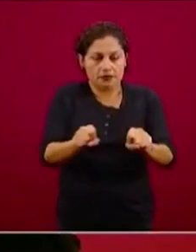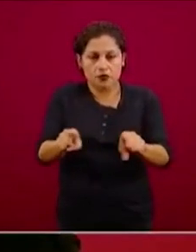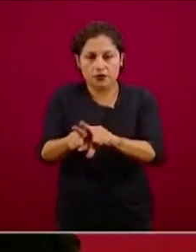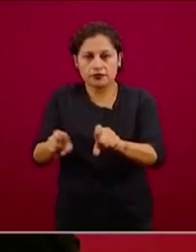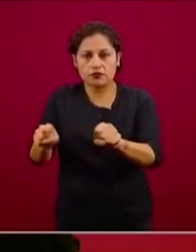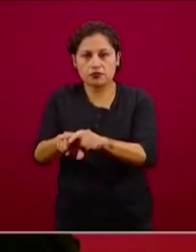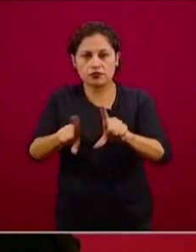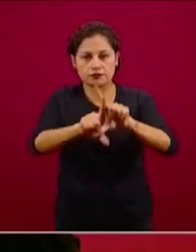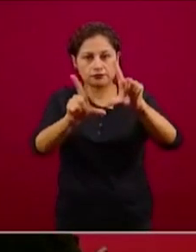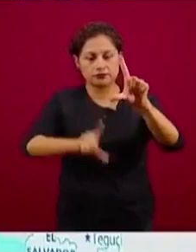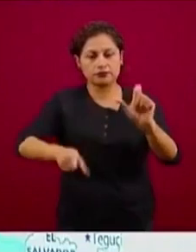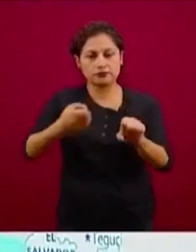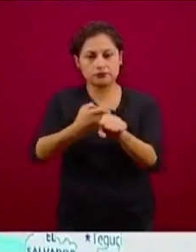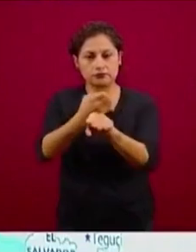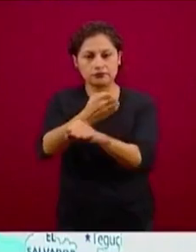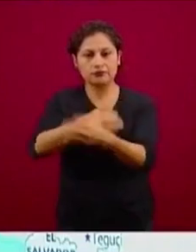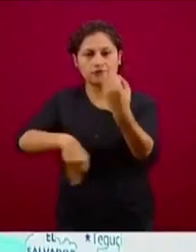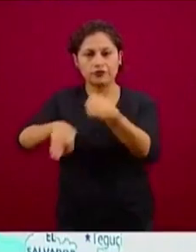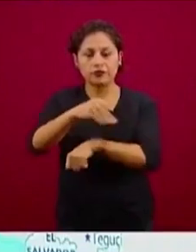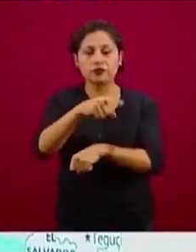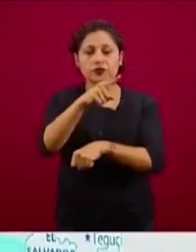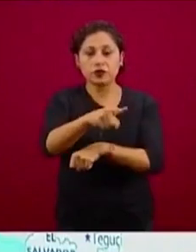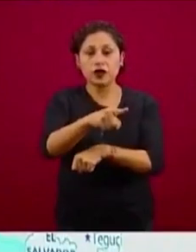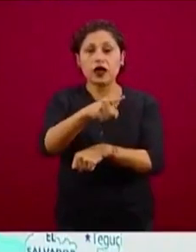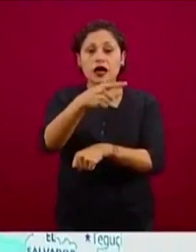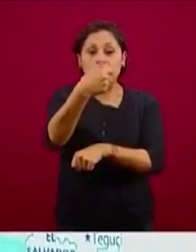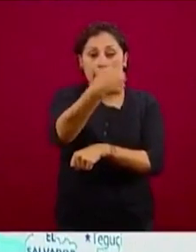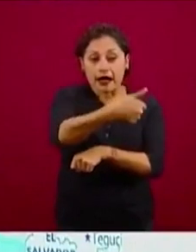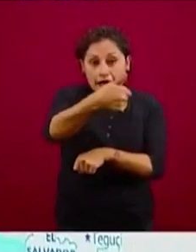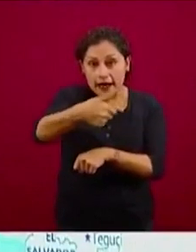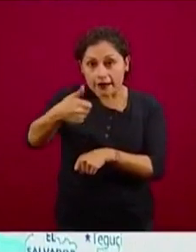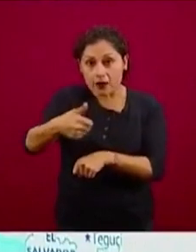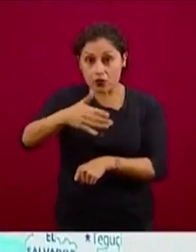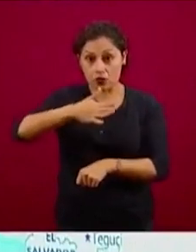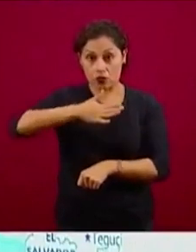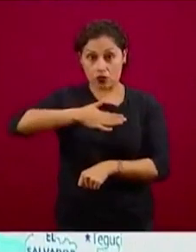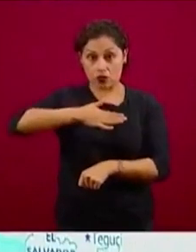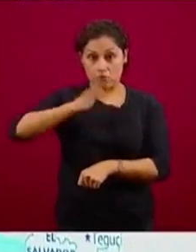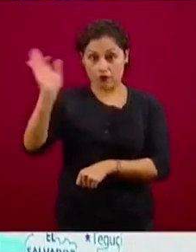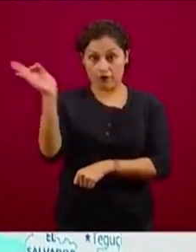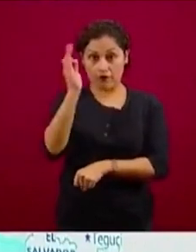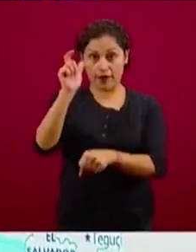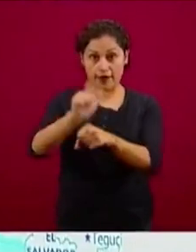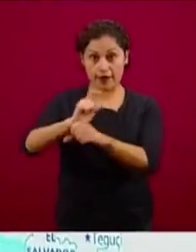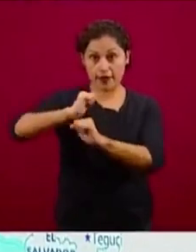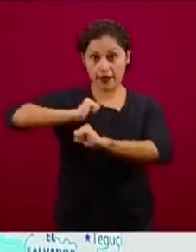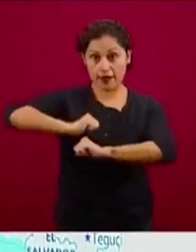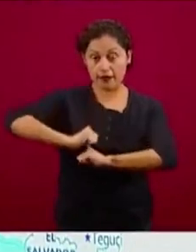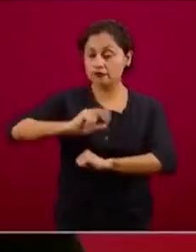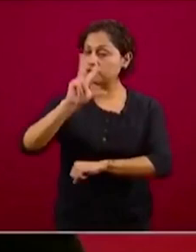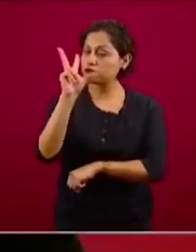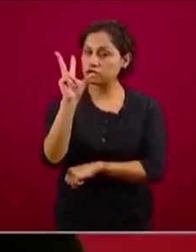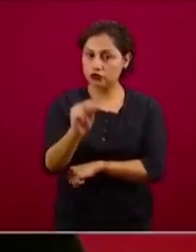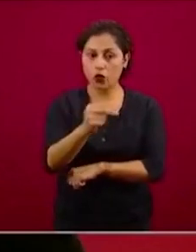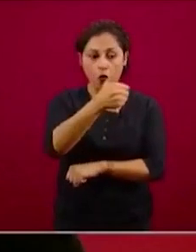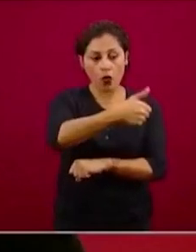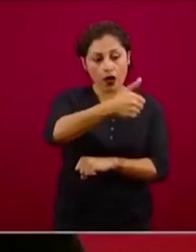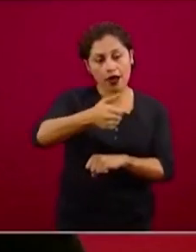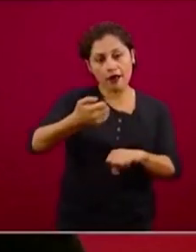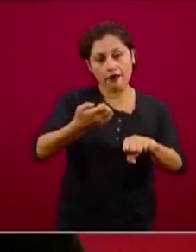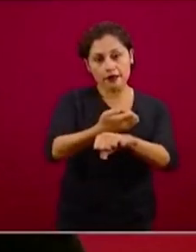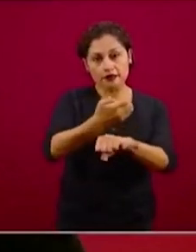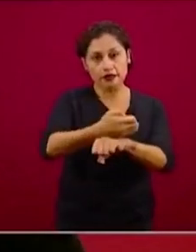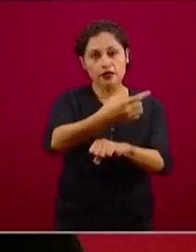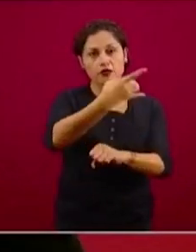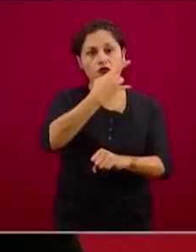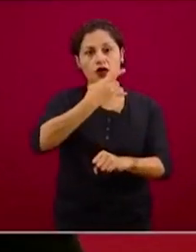localmente, no es una información que genere el gobierno federal. El gobierno federal lo que hace es la integra, la analiza